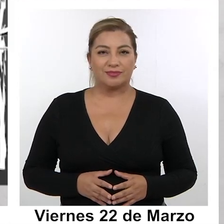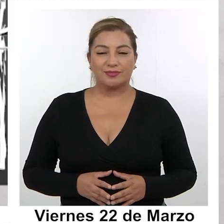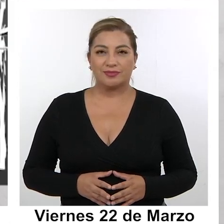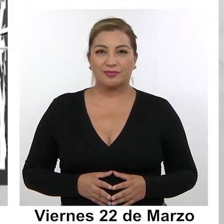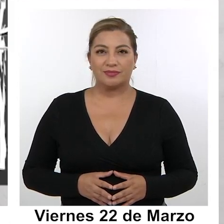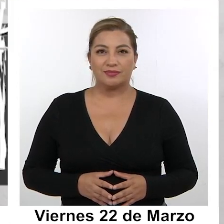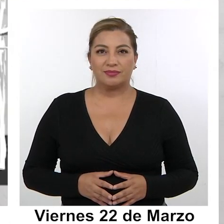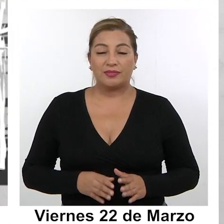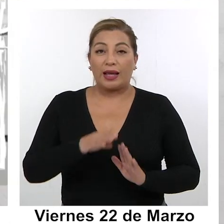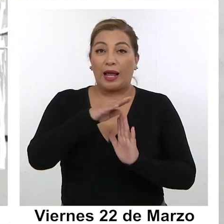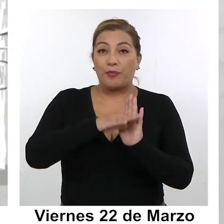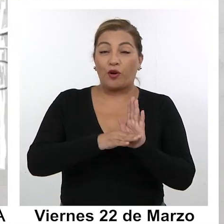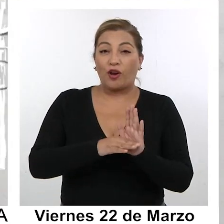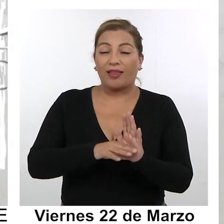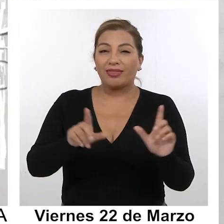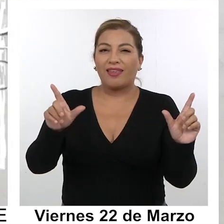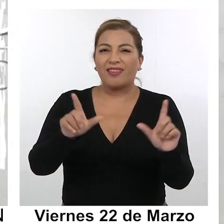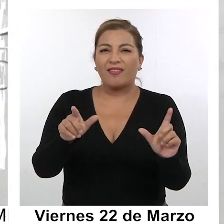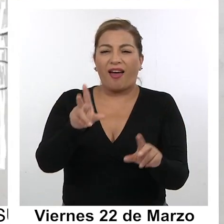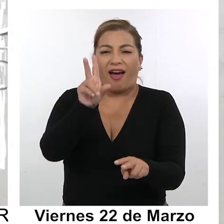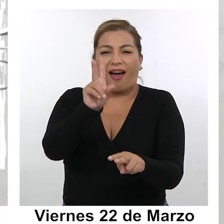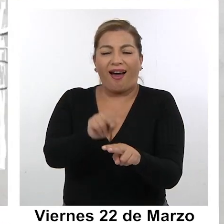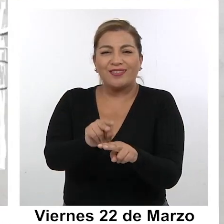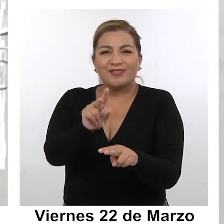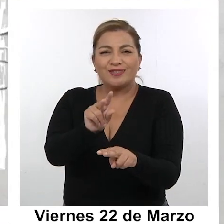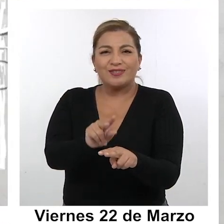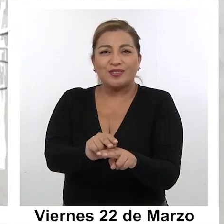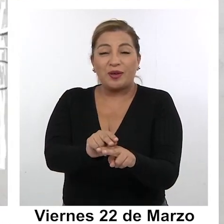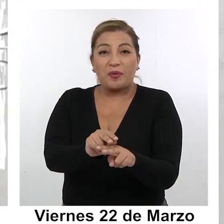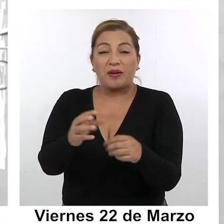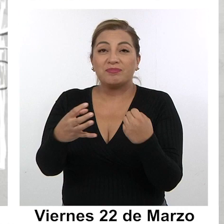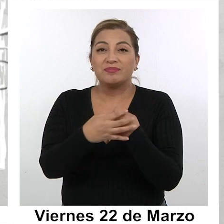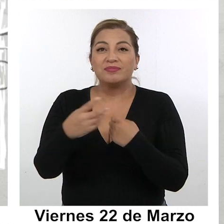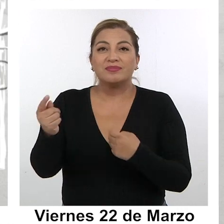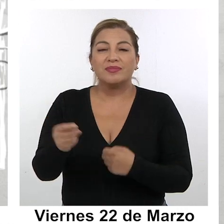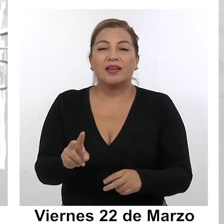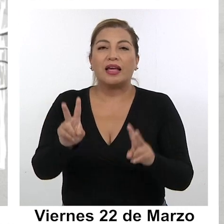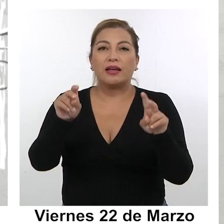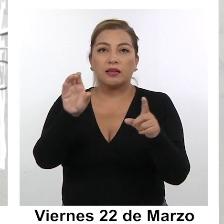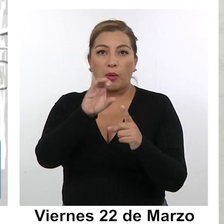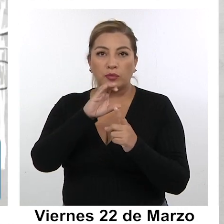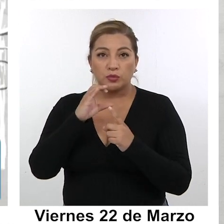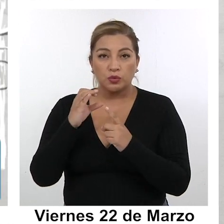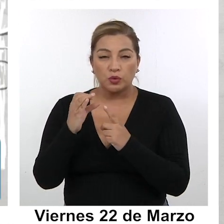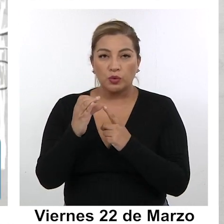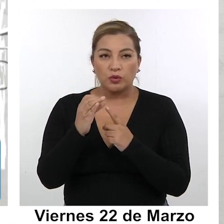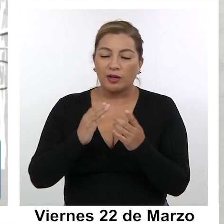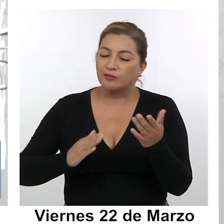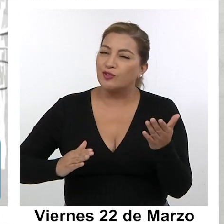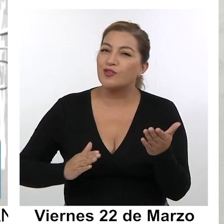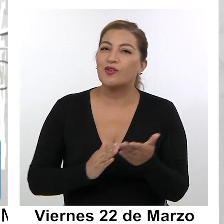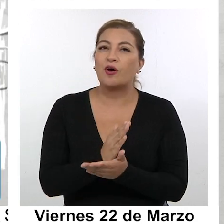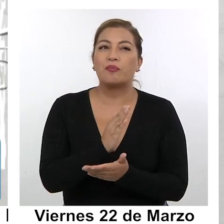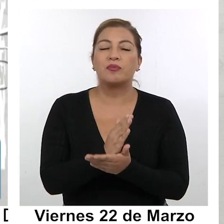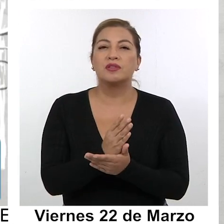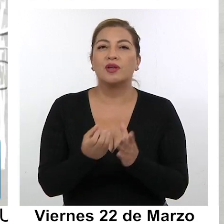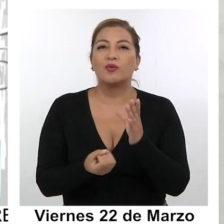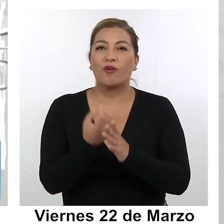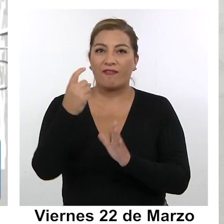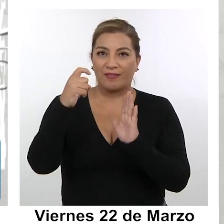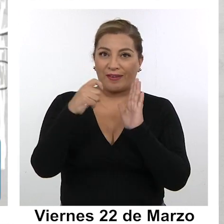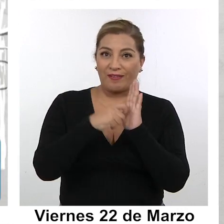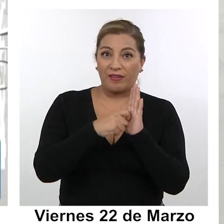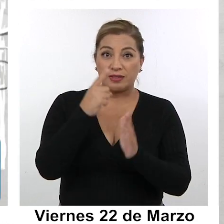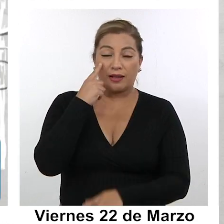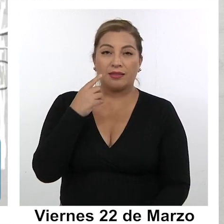El programa más longevo en la televisión regional en el ámbito de la cultura lanzó una nueva temporada